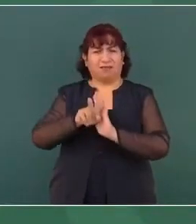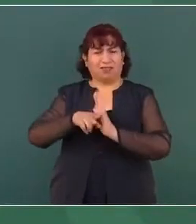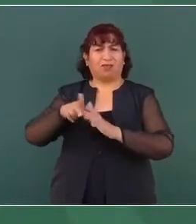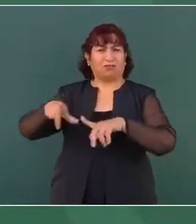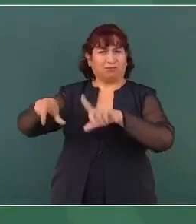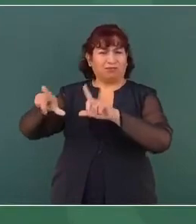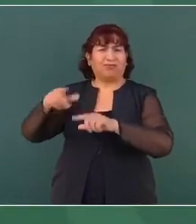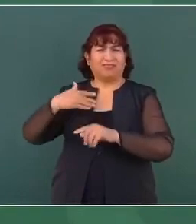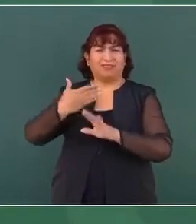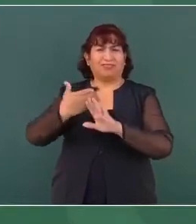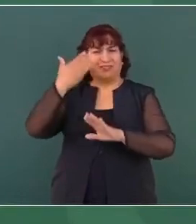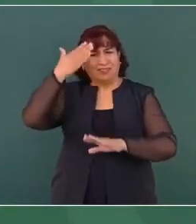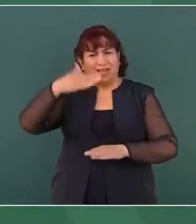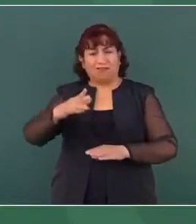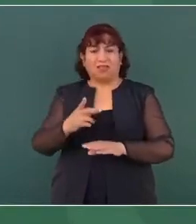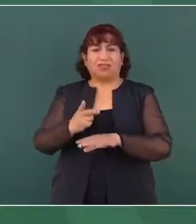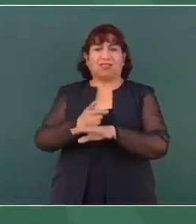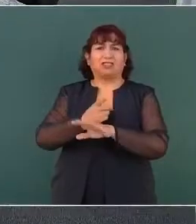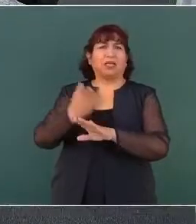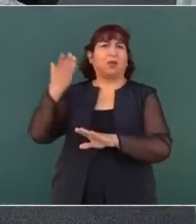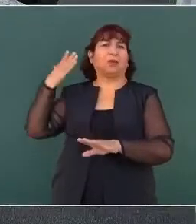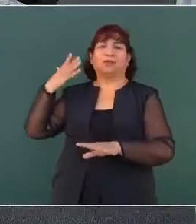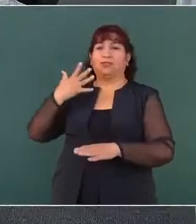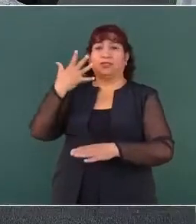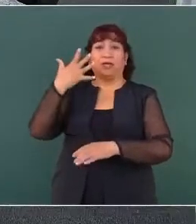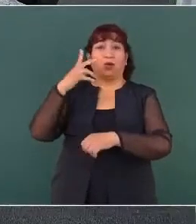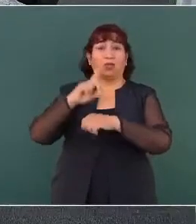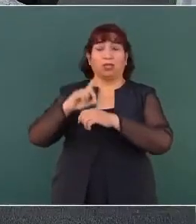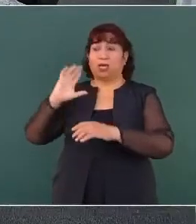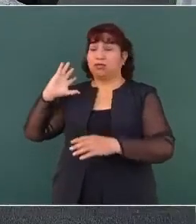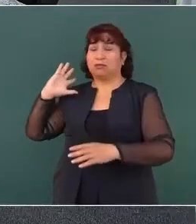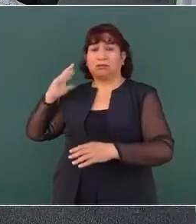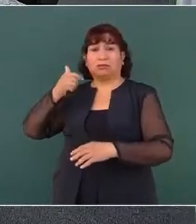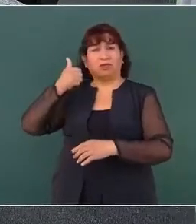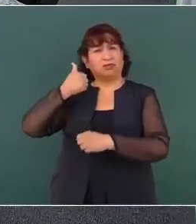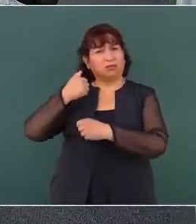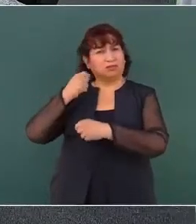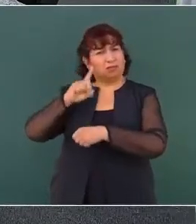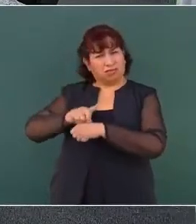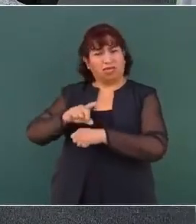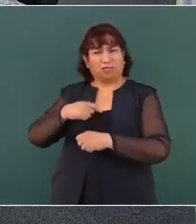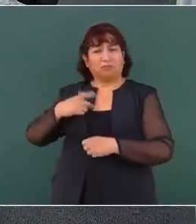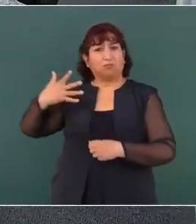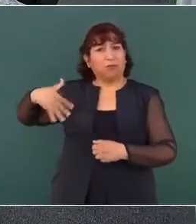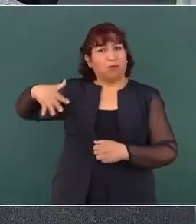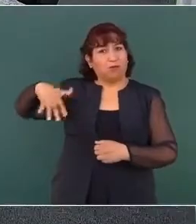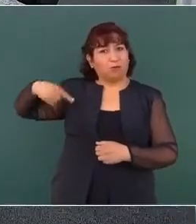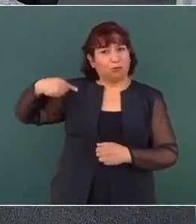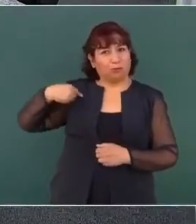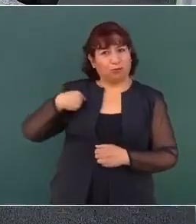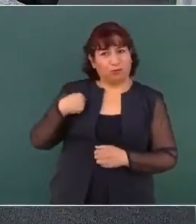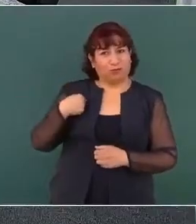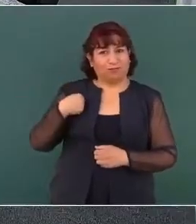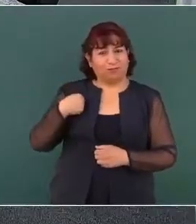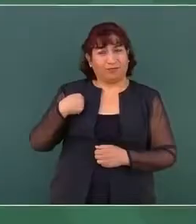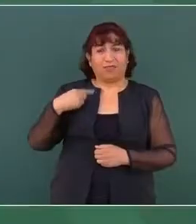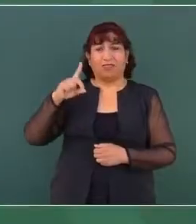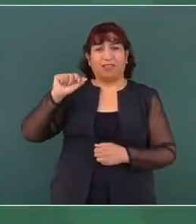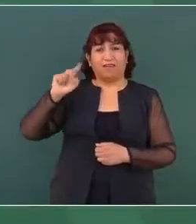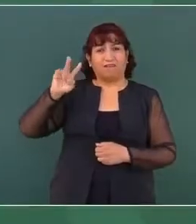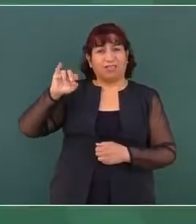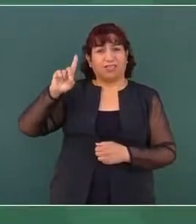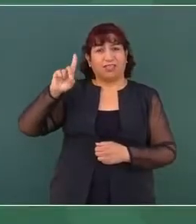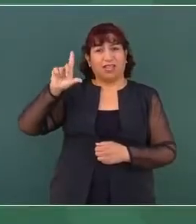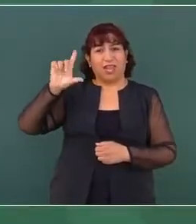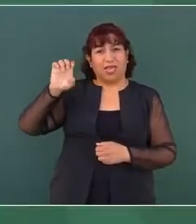¿desde cuándo? Desde hace como cinco días o seis, porque me buscó David León,